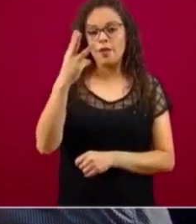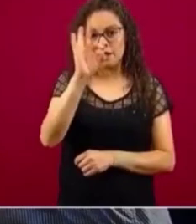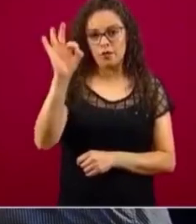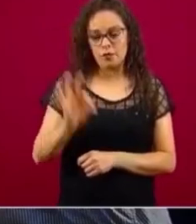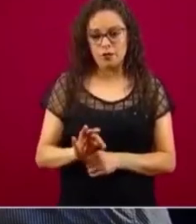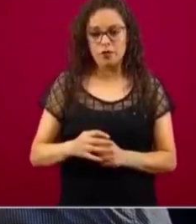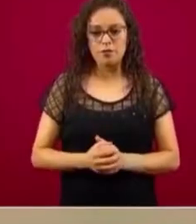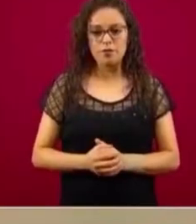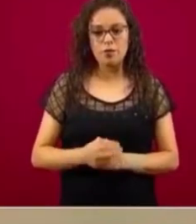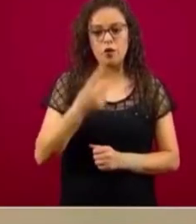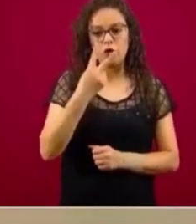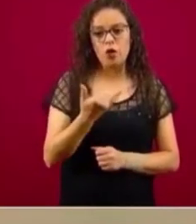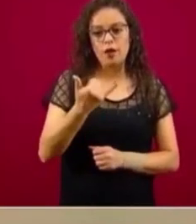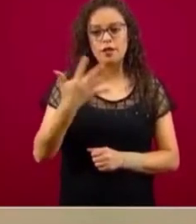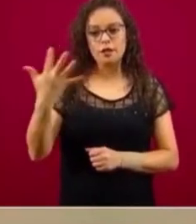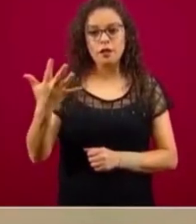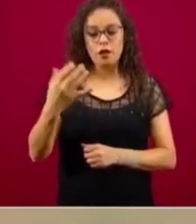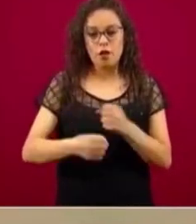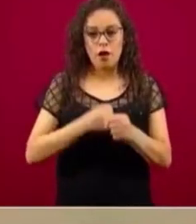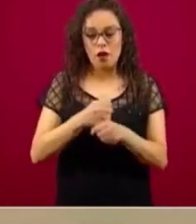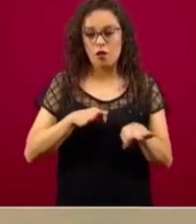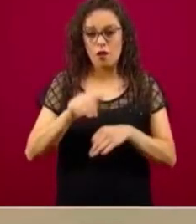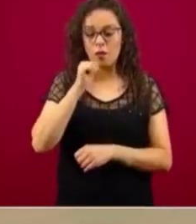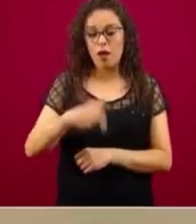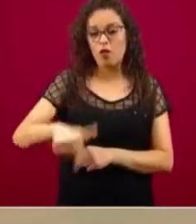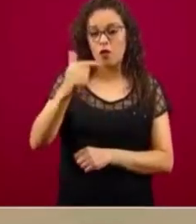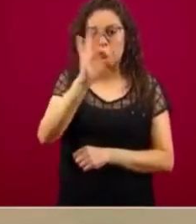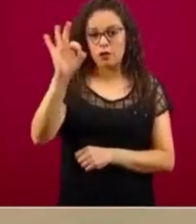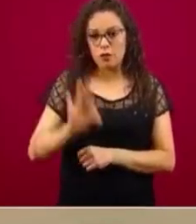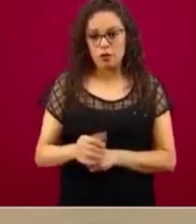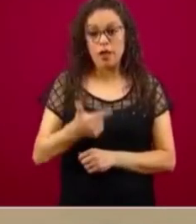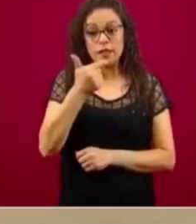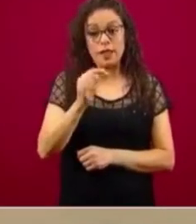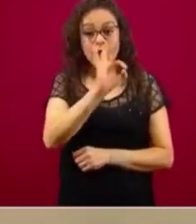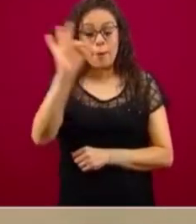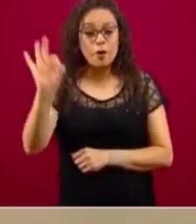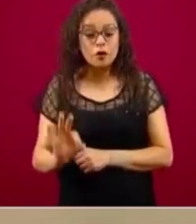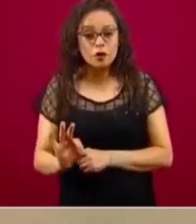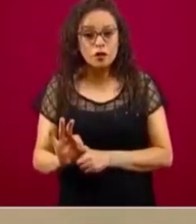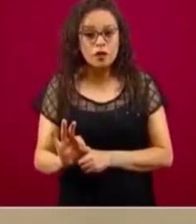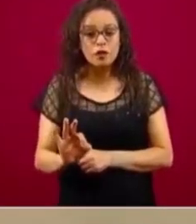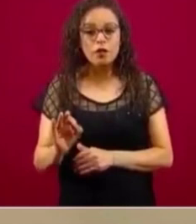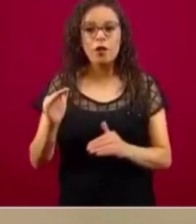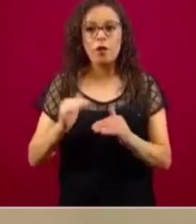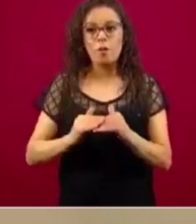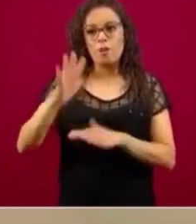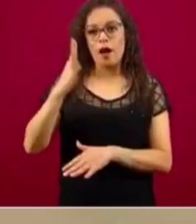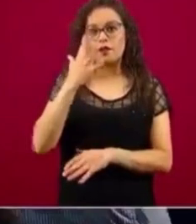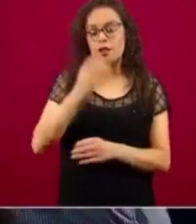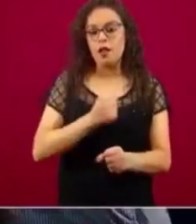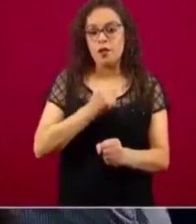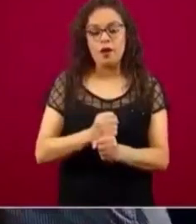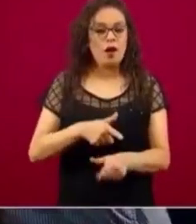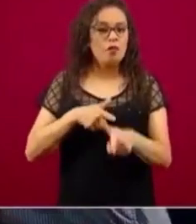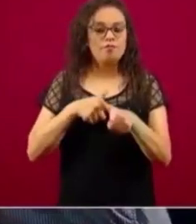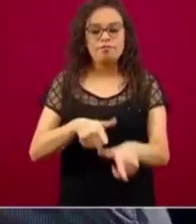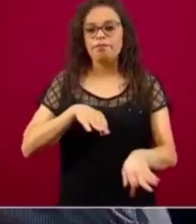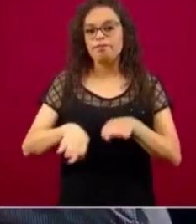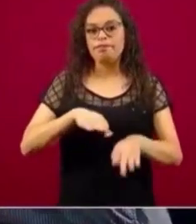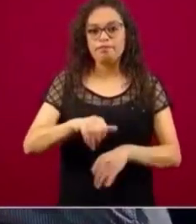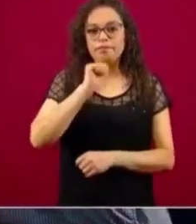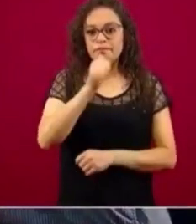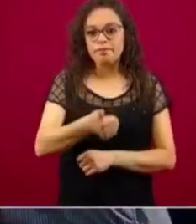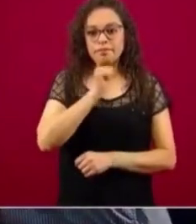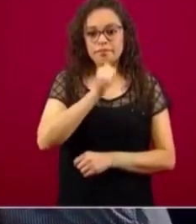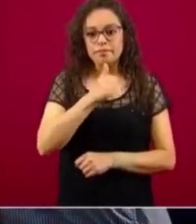12 por ciento y 7 por ciento, más de cinco años, muchísimos jóvenes y como ya se dijo aquí, que no se